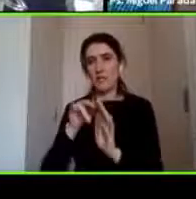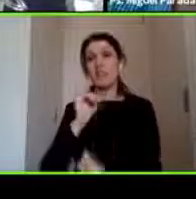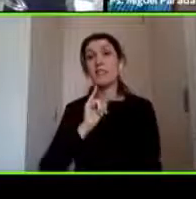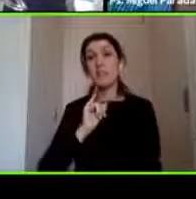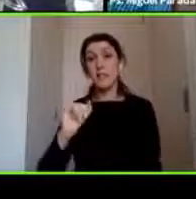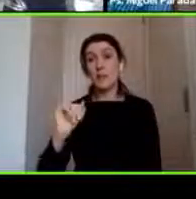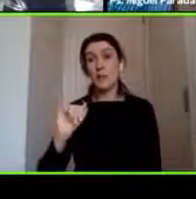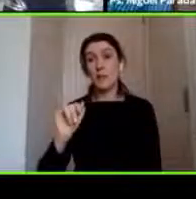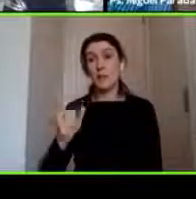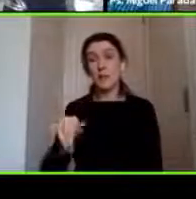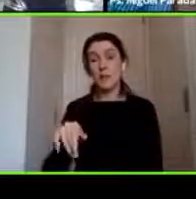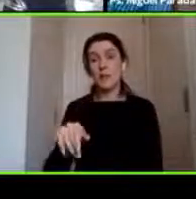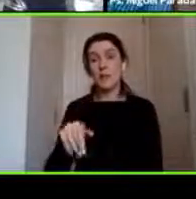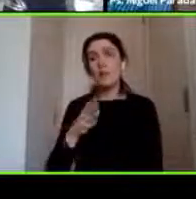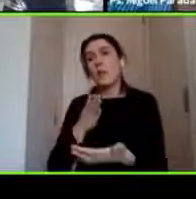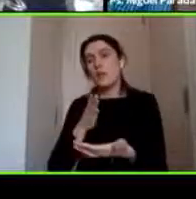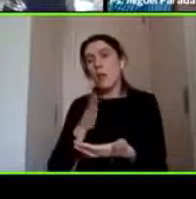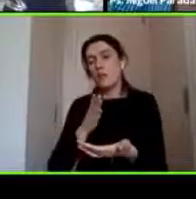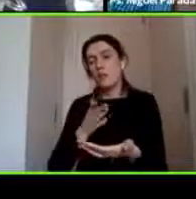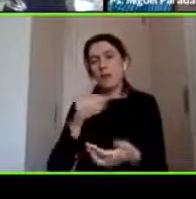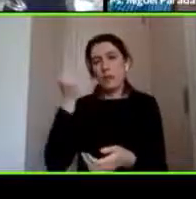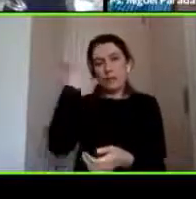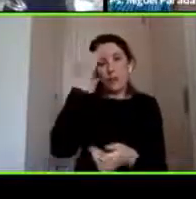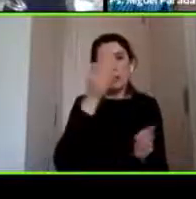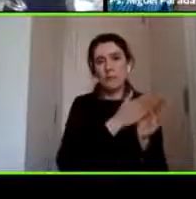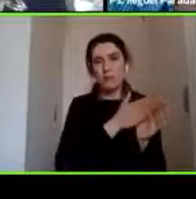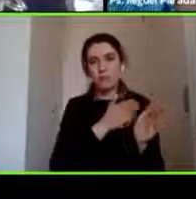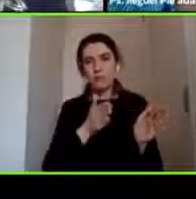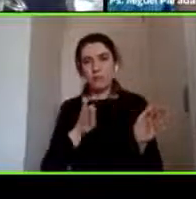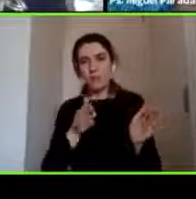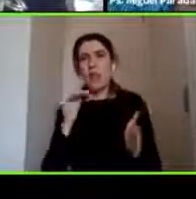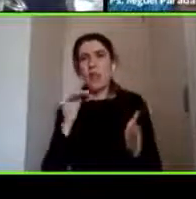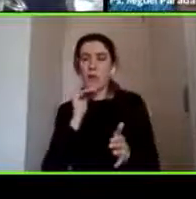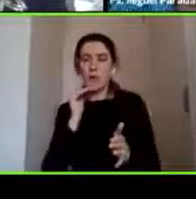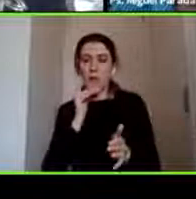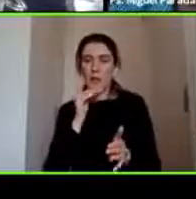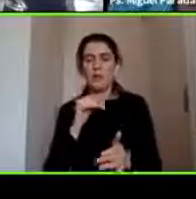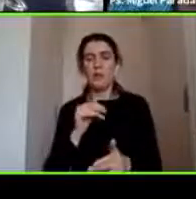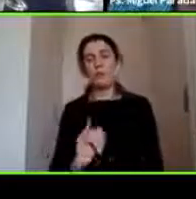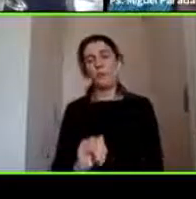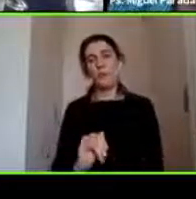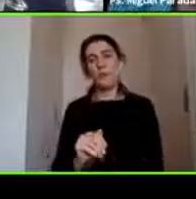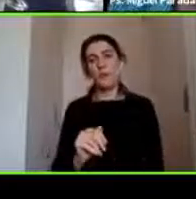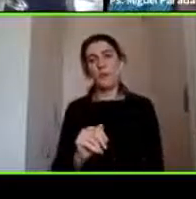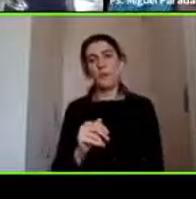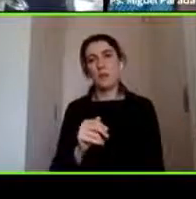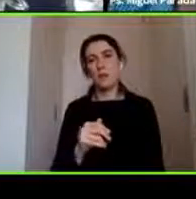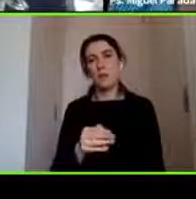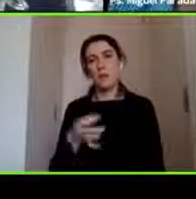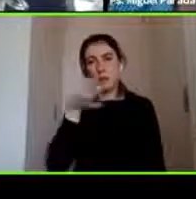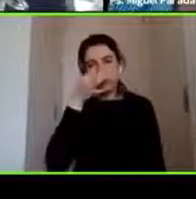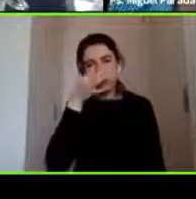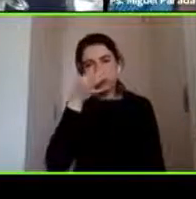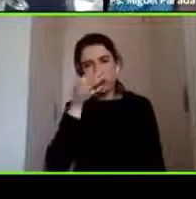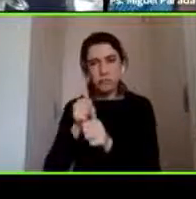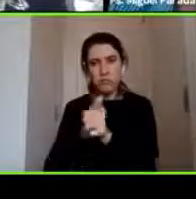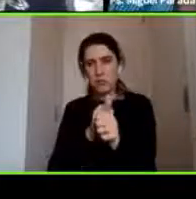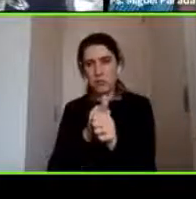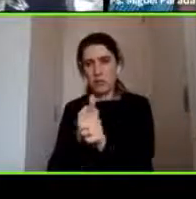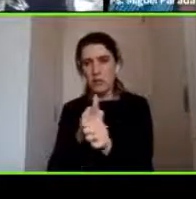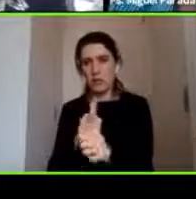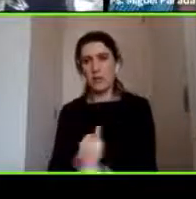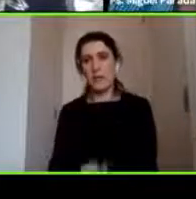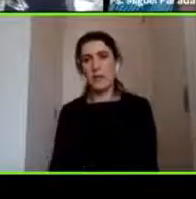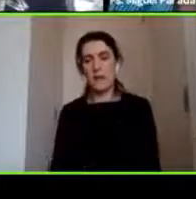como bastante temprano y así también puedo ir como monitoreando y viendo la evolución del paciente perfecto